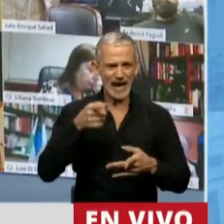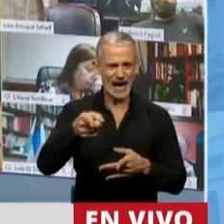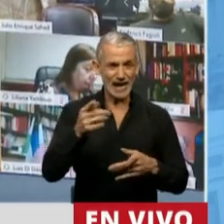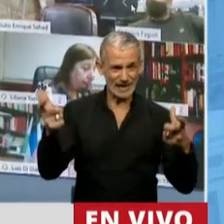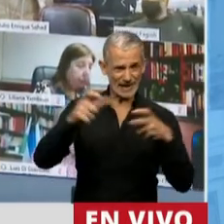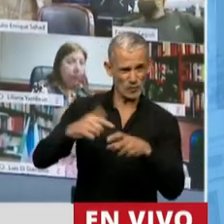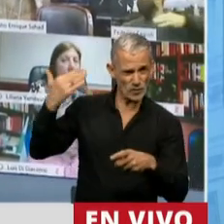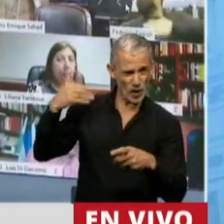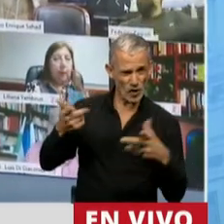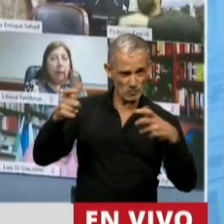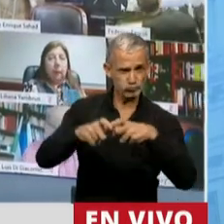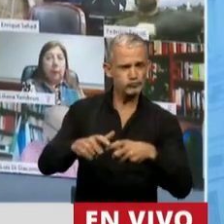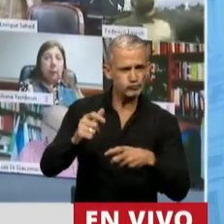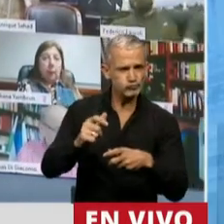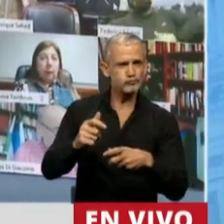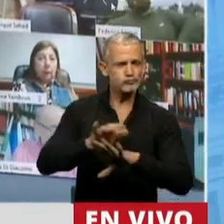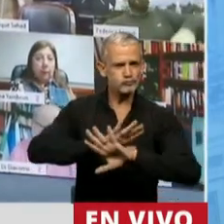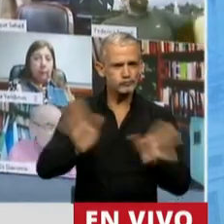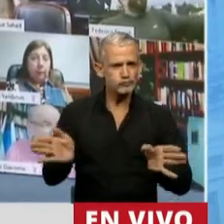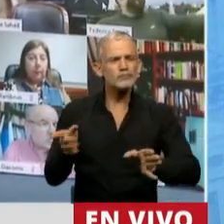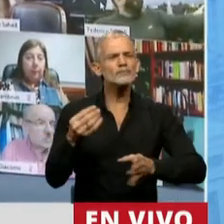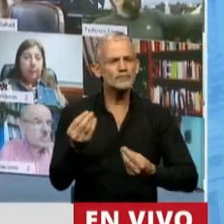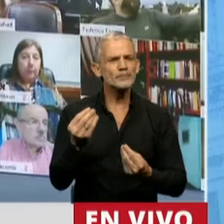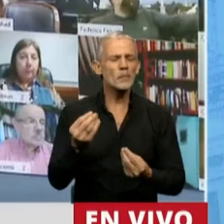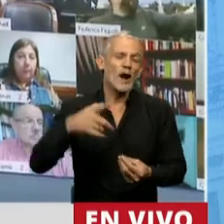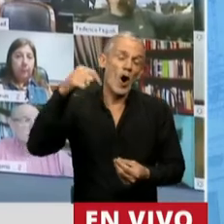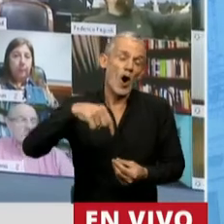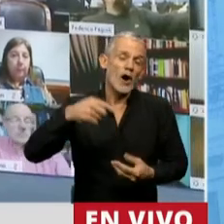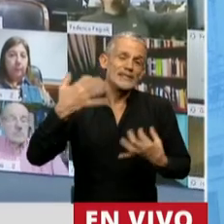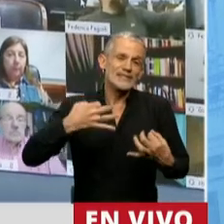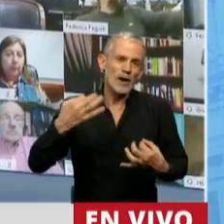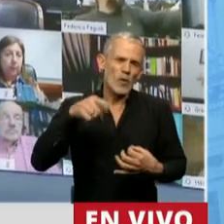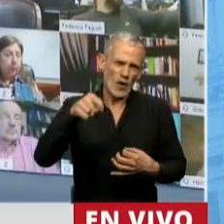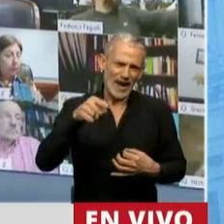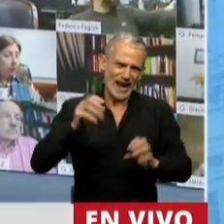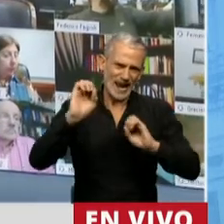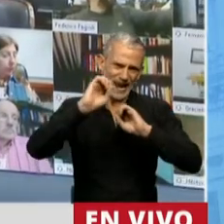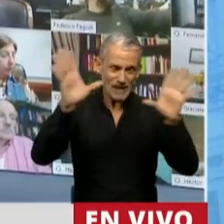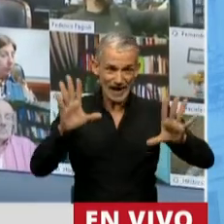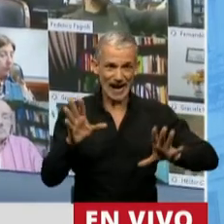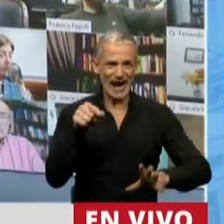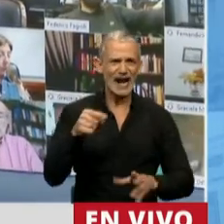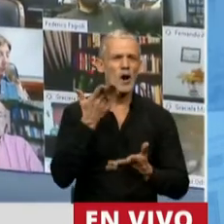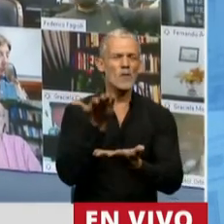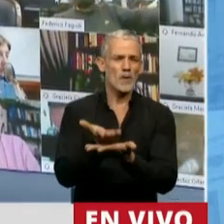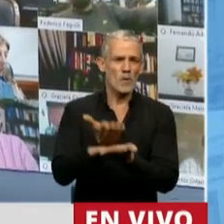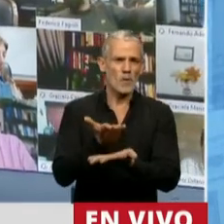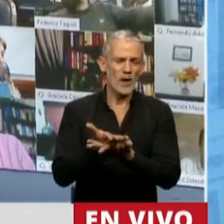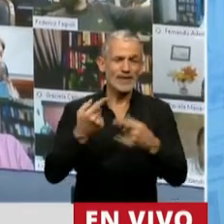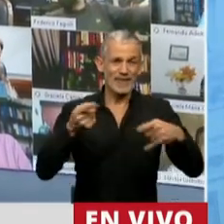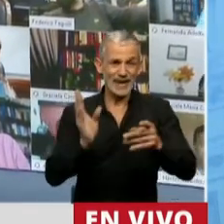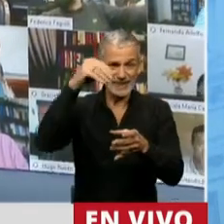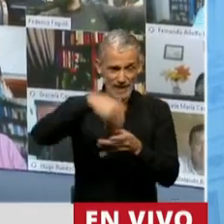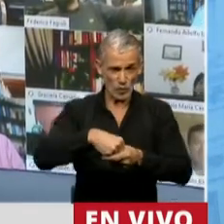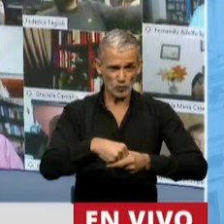reunión de comisión, pero seguramente él va a hacer la propuesta de